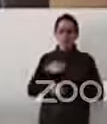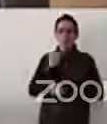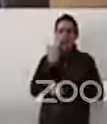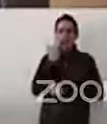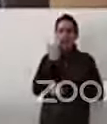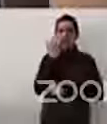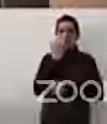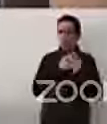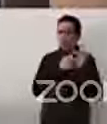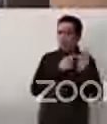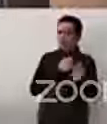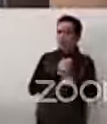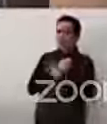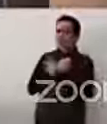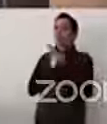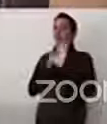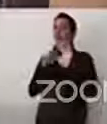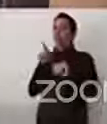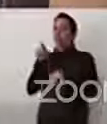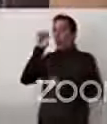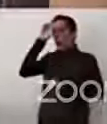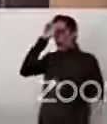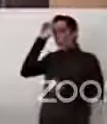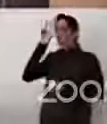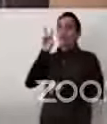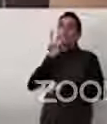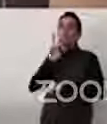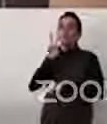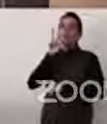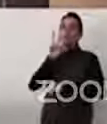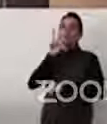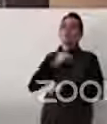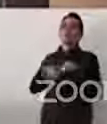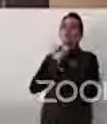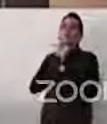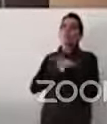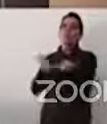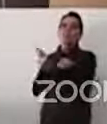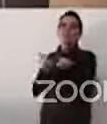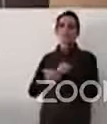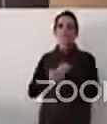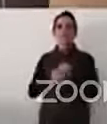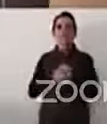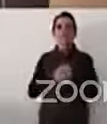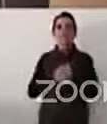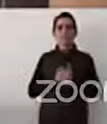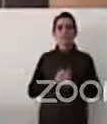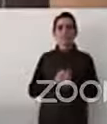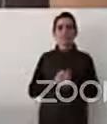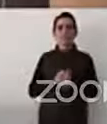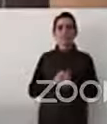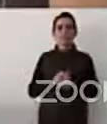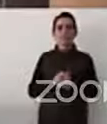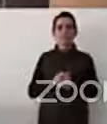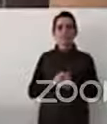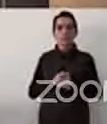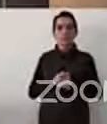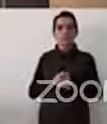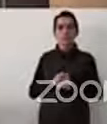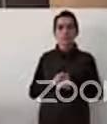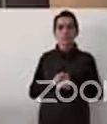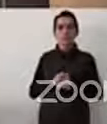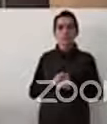oír tu opinión. Nos preguntan qué acciones recomendarías para disminuir la discriminación y la